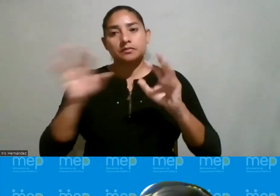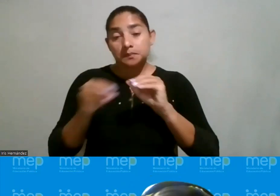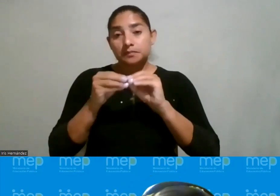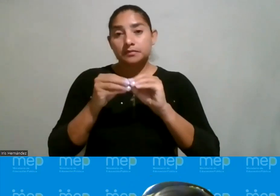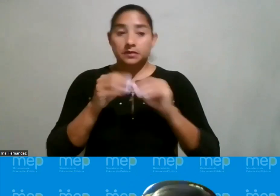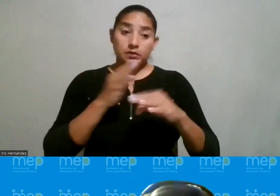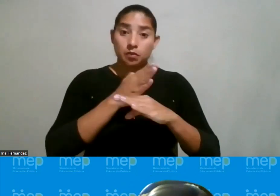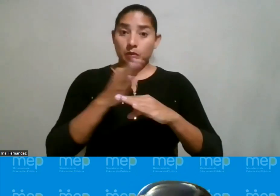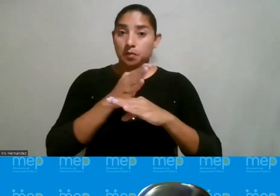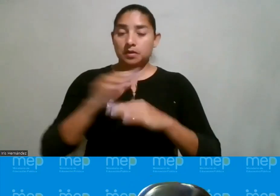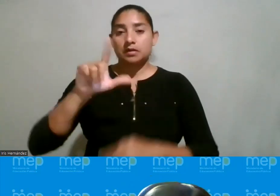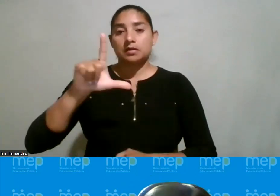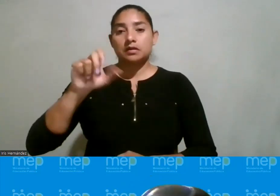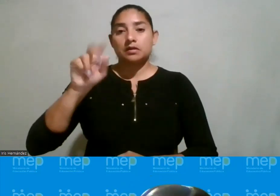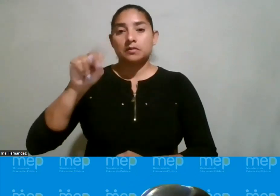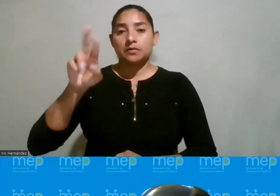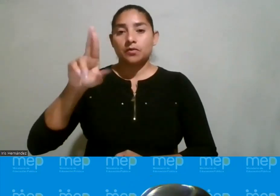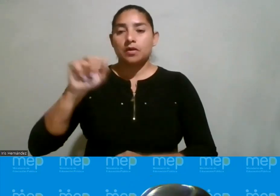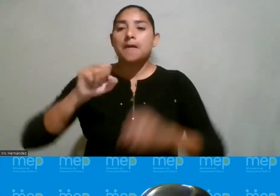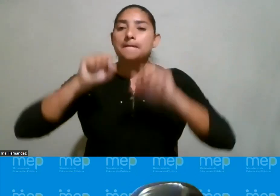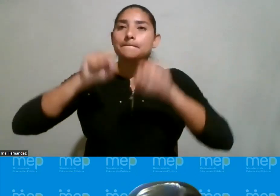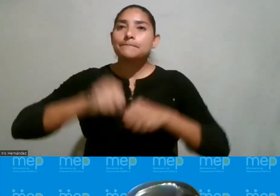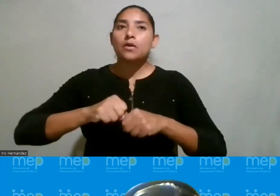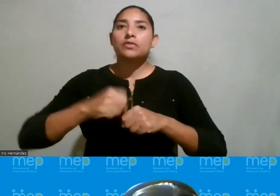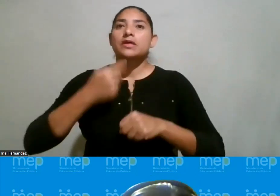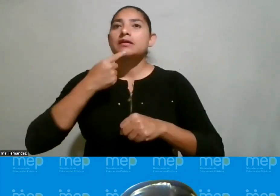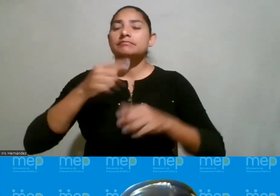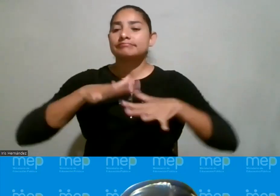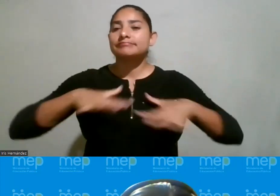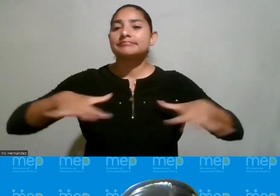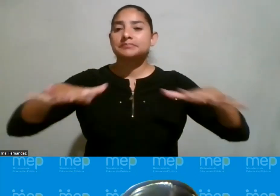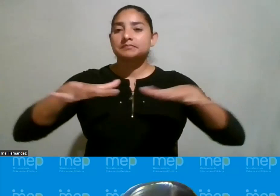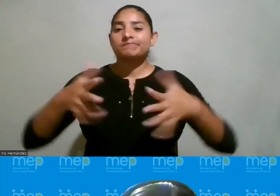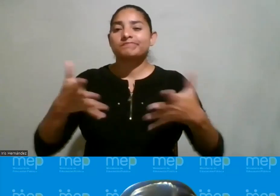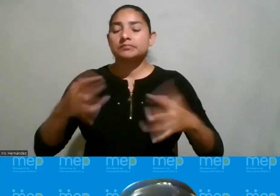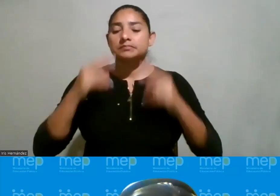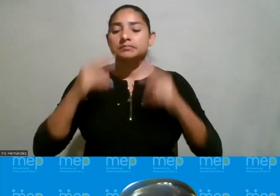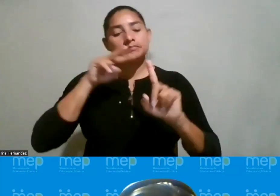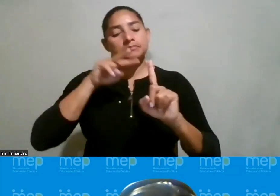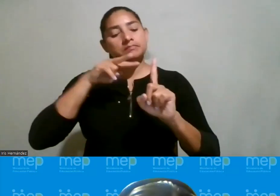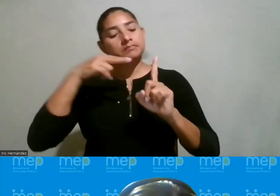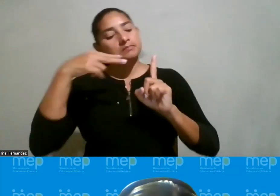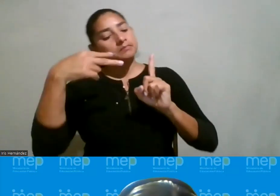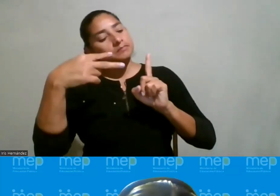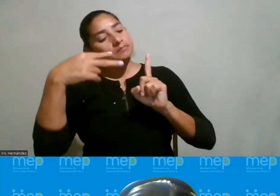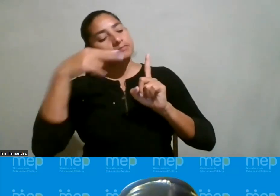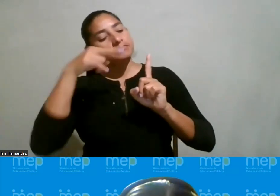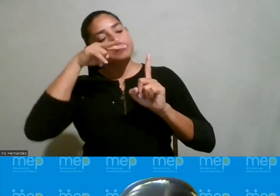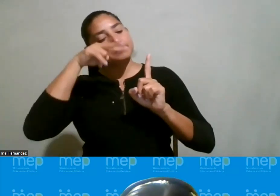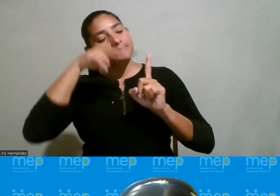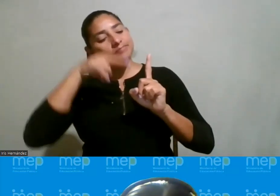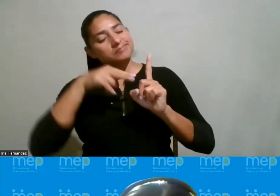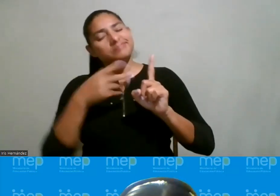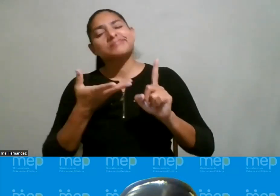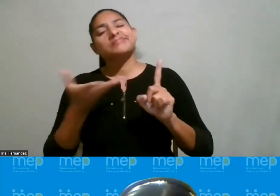nos compartía Doña Leonora es poder tener esos espacios para mirarnos también ¿verdad? desde la parte de